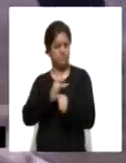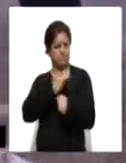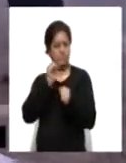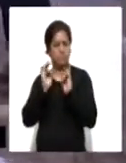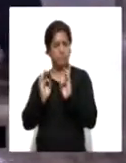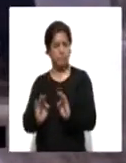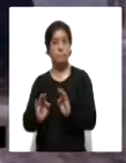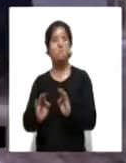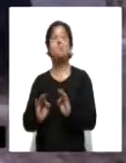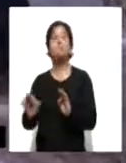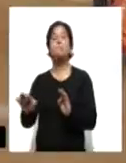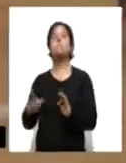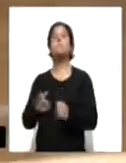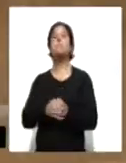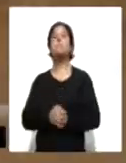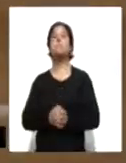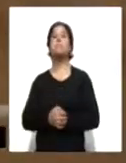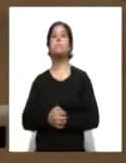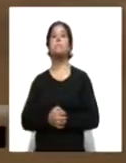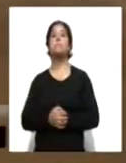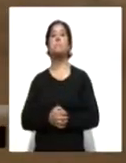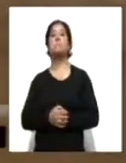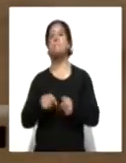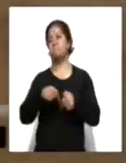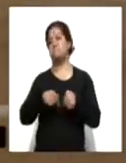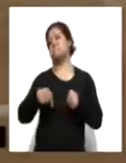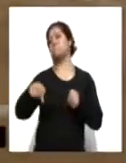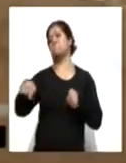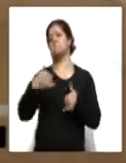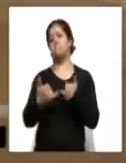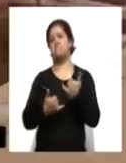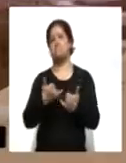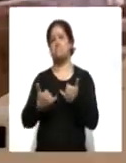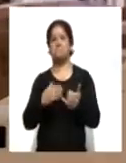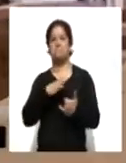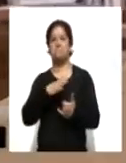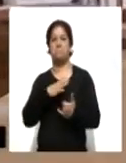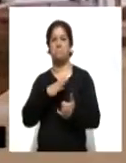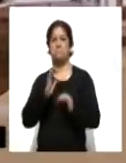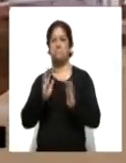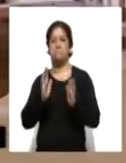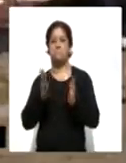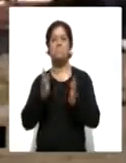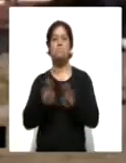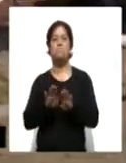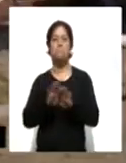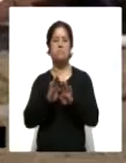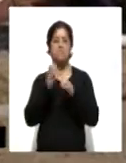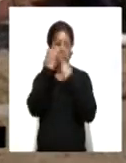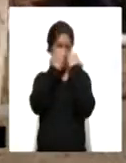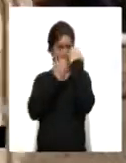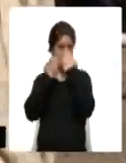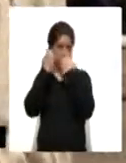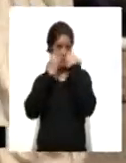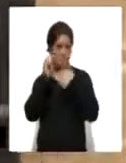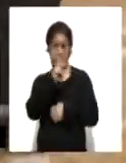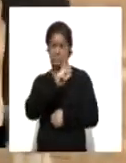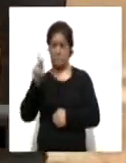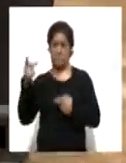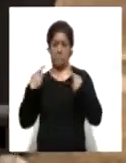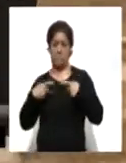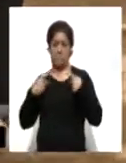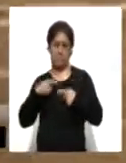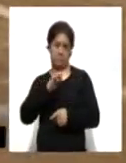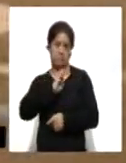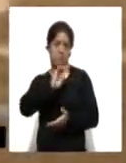El Ayuntamiento de Chautempan implementó un operativo sanitario y de seguridad ante la llegada de los Reyes Magos para que realicen compras seguras